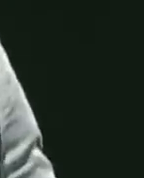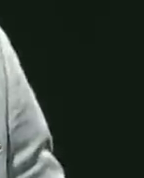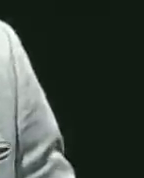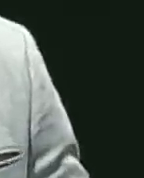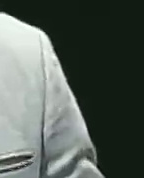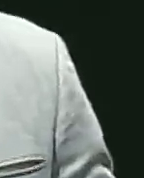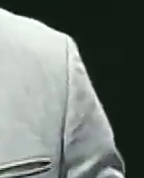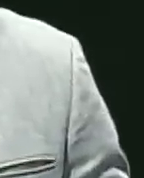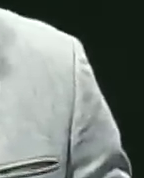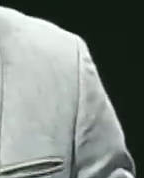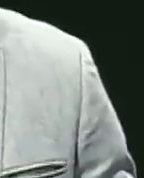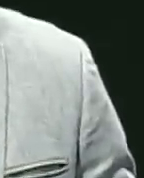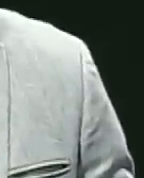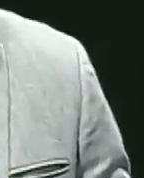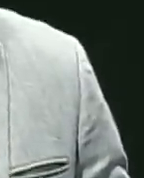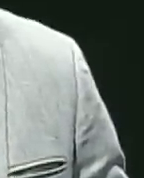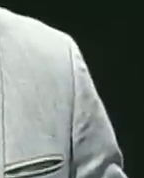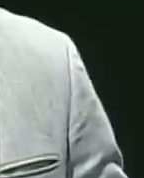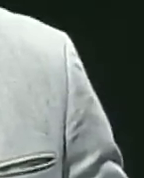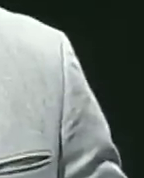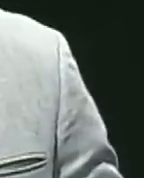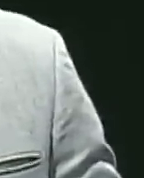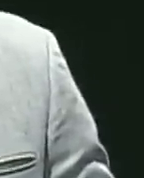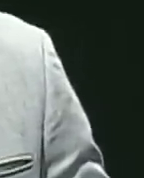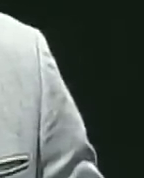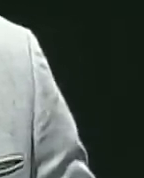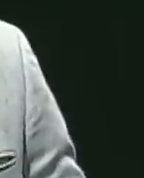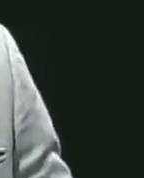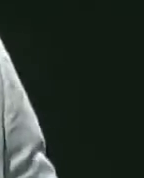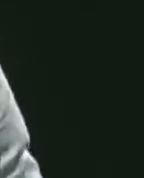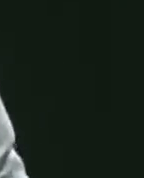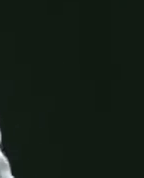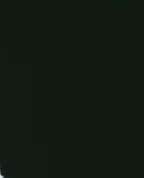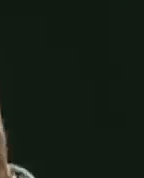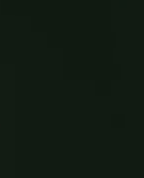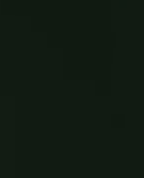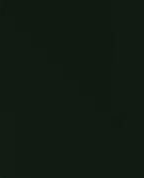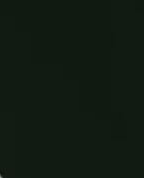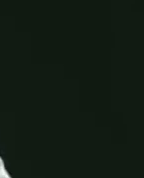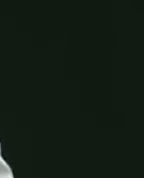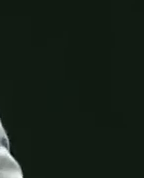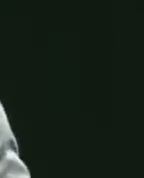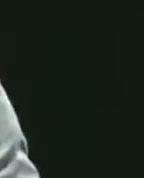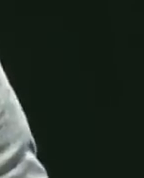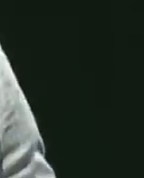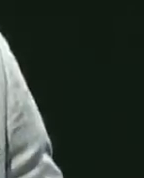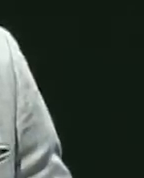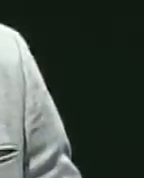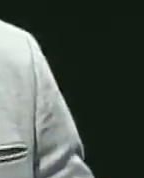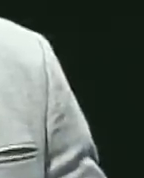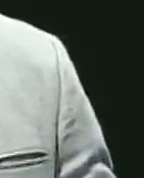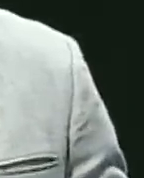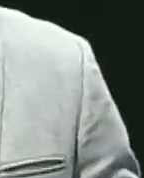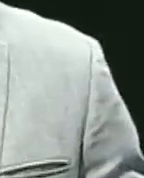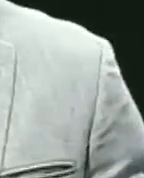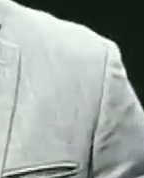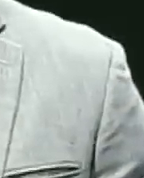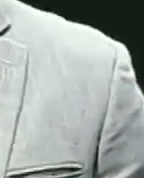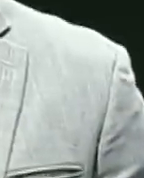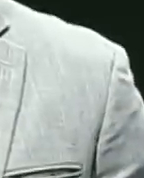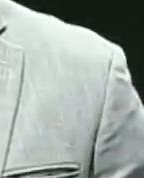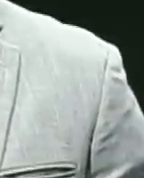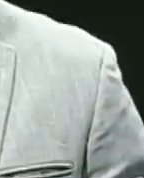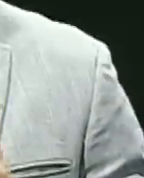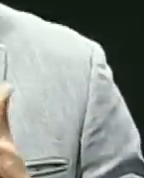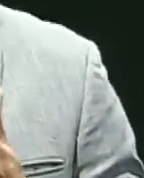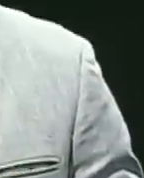es para todo el occidente de Venezuela una gran oportunidad en esta etapa en esta nueva época donde Venezuela está decidida a seguir